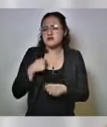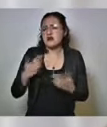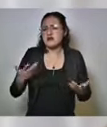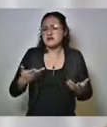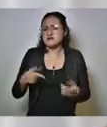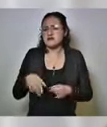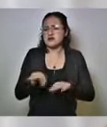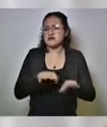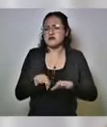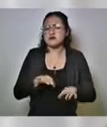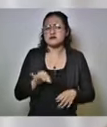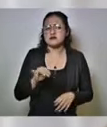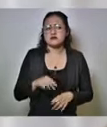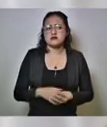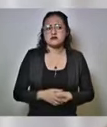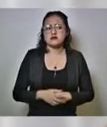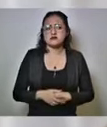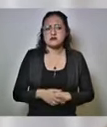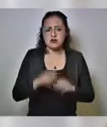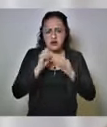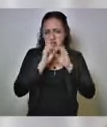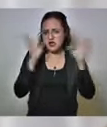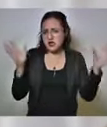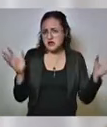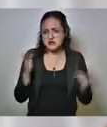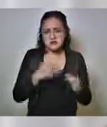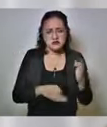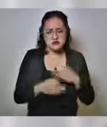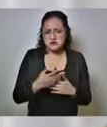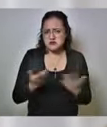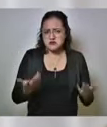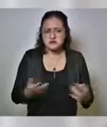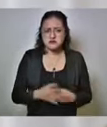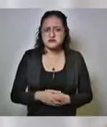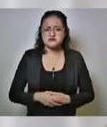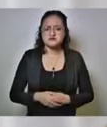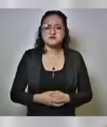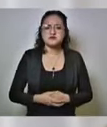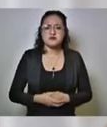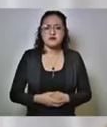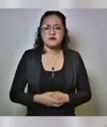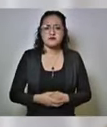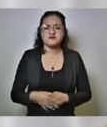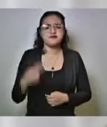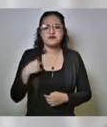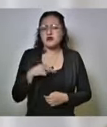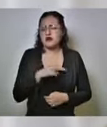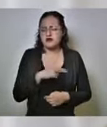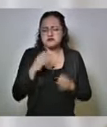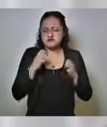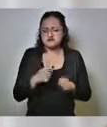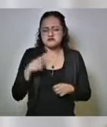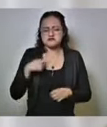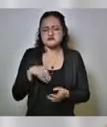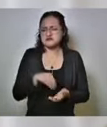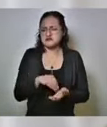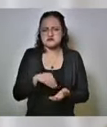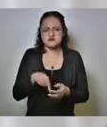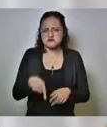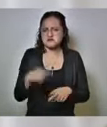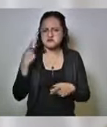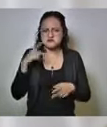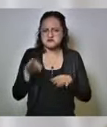está clarito pues de acuerdo está clarito y nosotros aquí estamos parapetados en Puebla